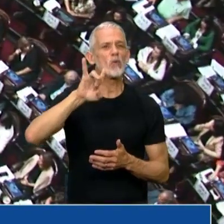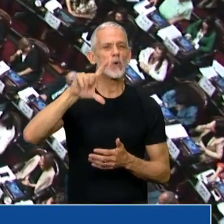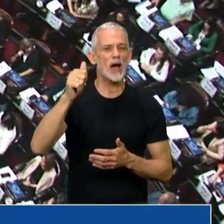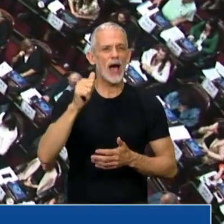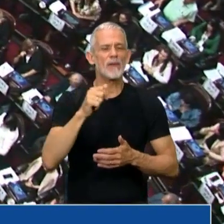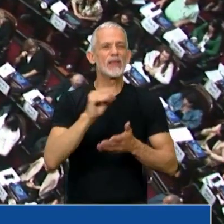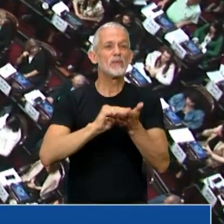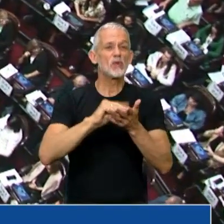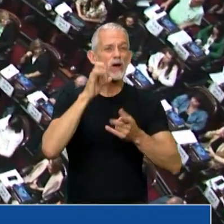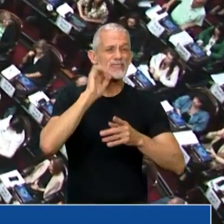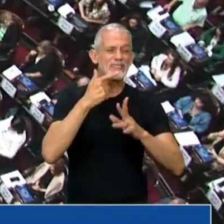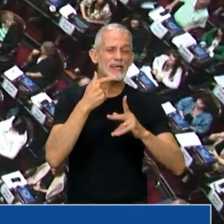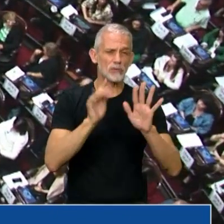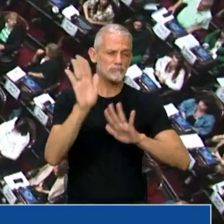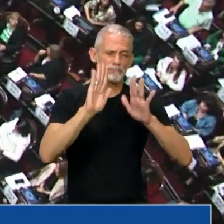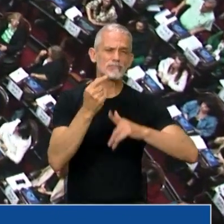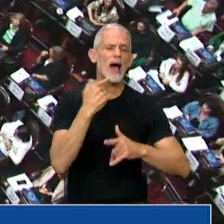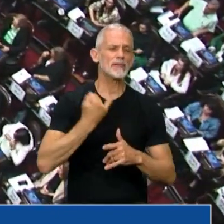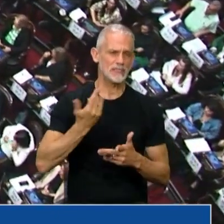Diputado Cisneros, le tomo a viva voz.